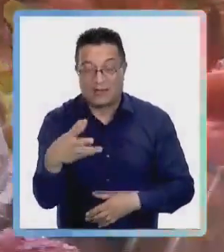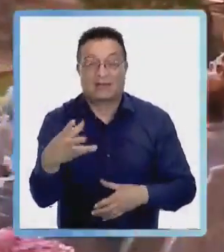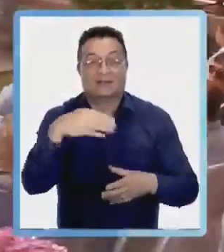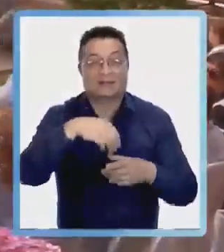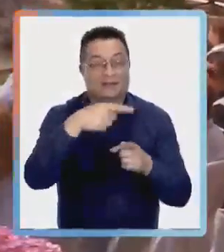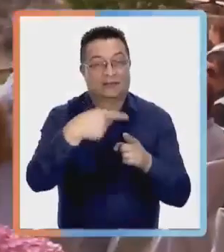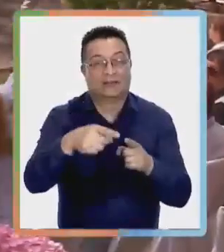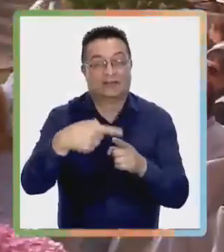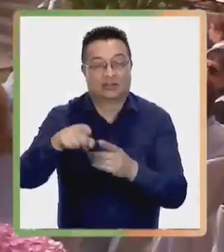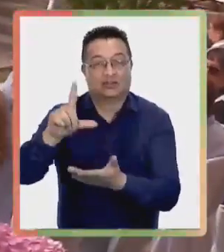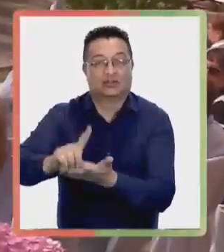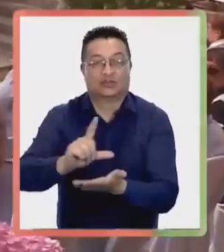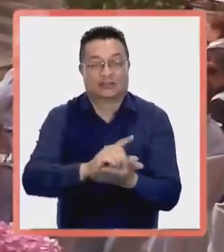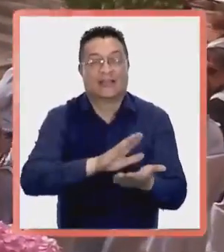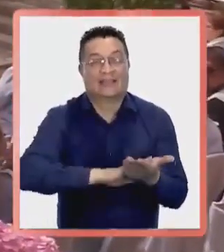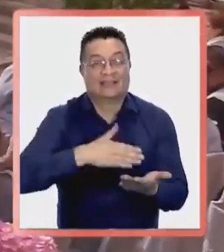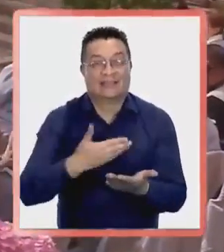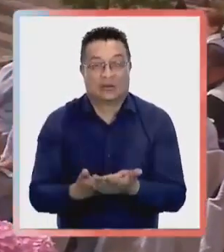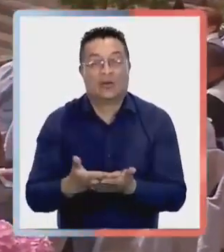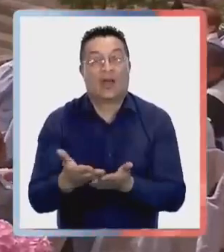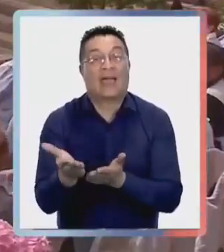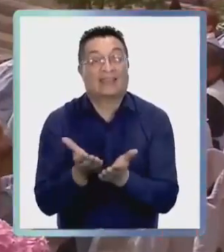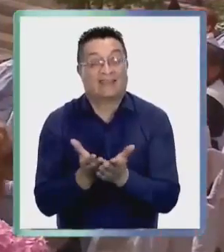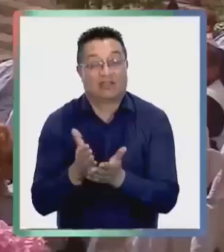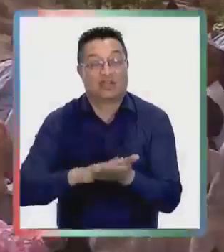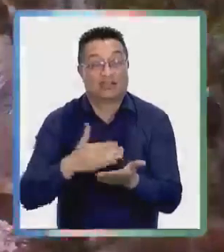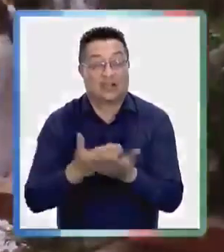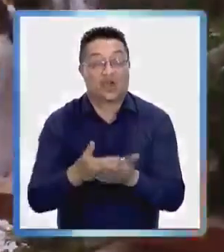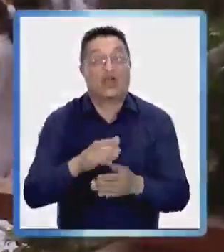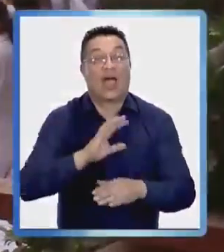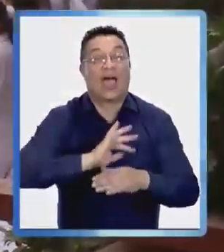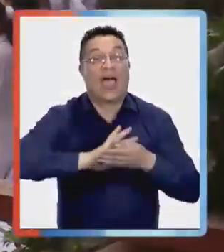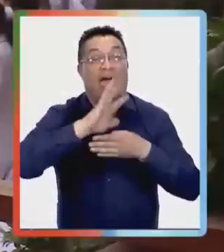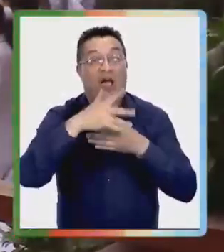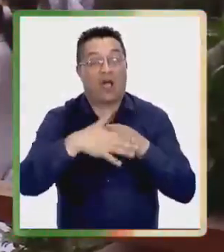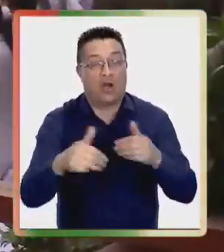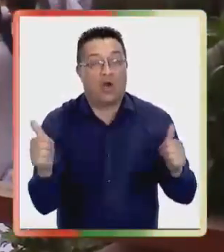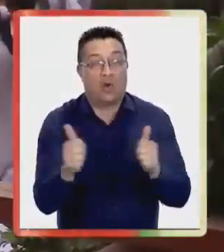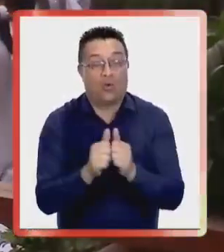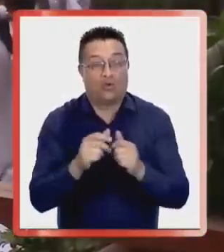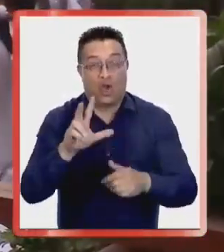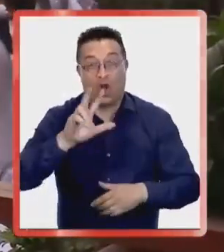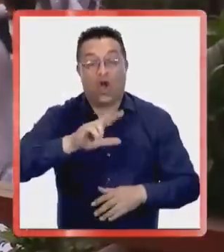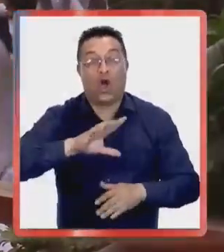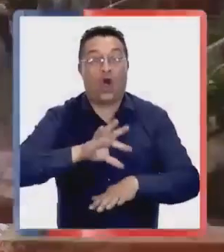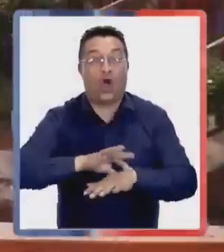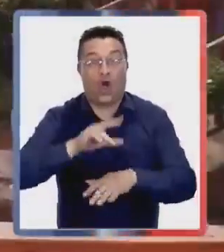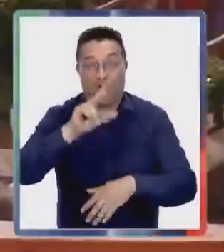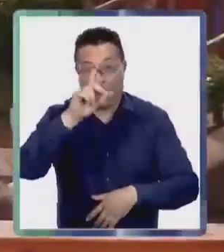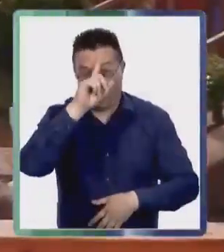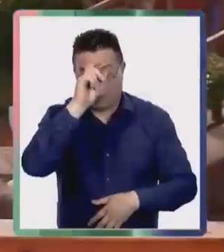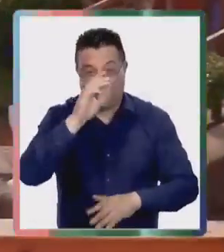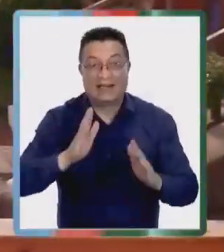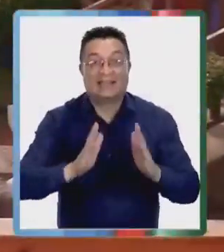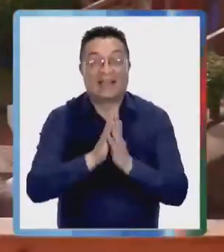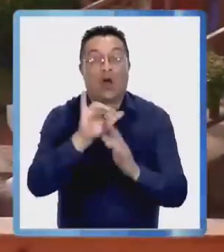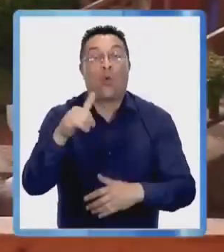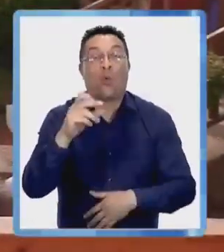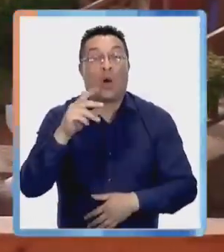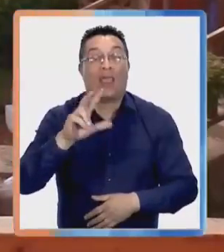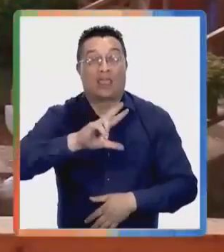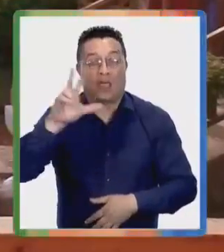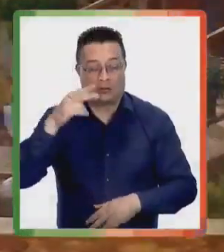en los distintos establecimientos de la salud, el Servicio de Salud a Concagua, junto al Hospital San Juan de Dios de los Andes, entregaron